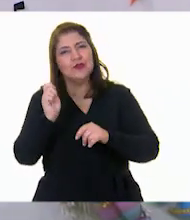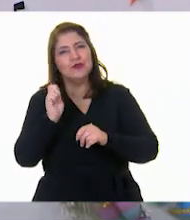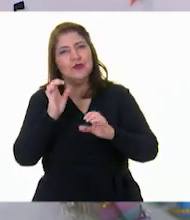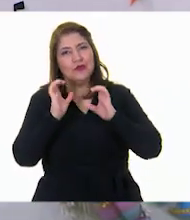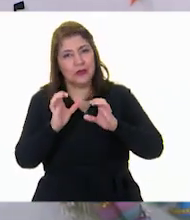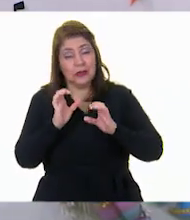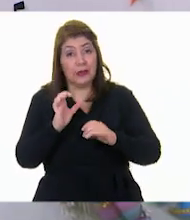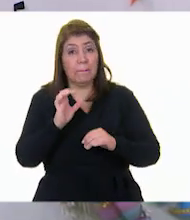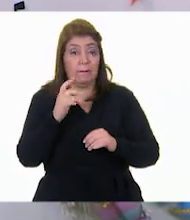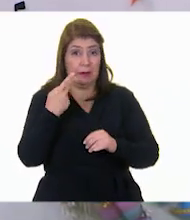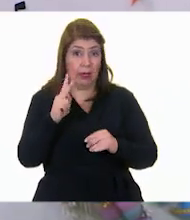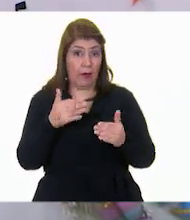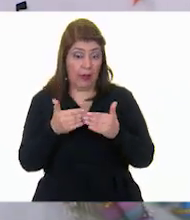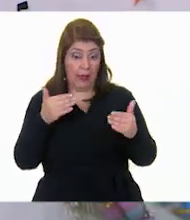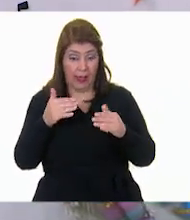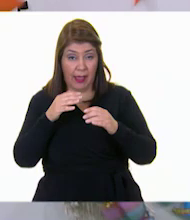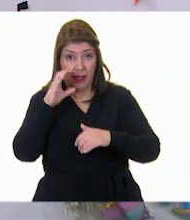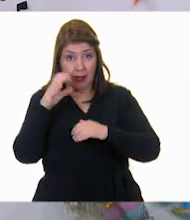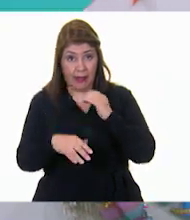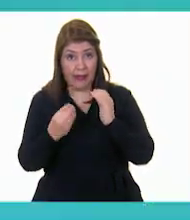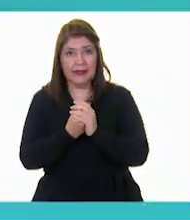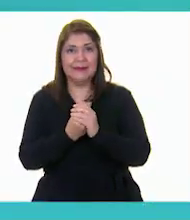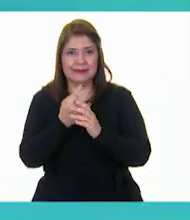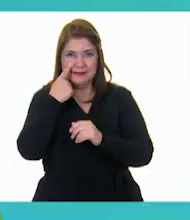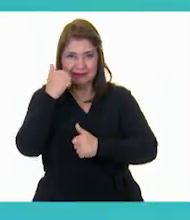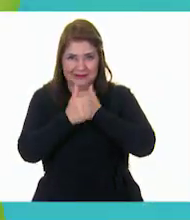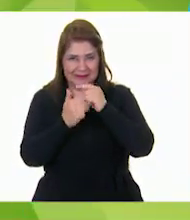terminar nuestra clase ¡vamos al reto!